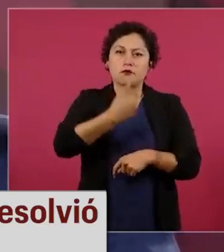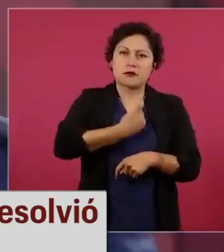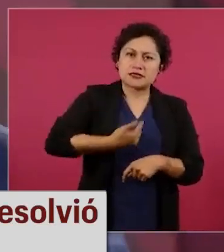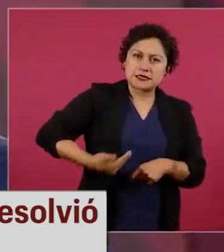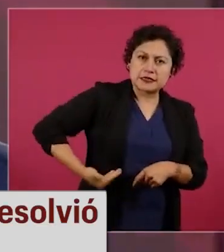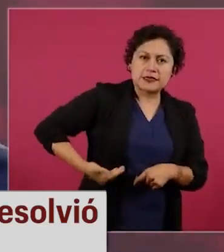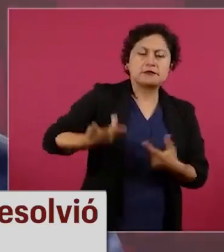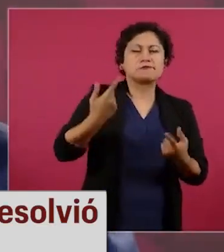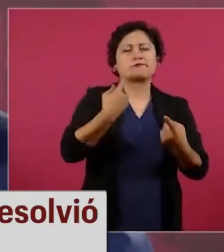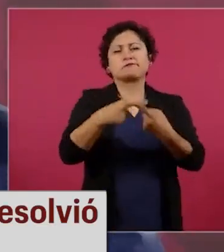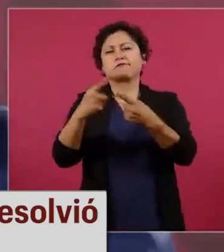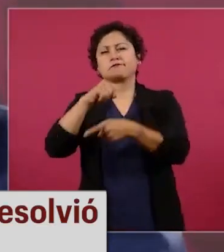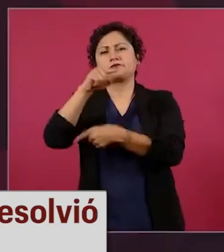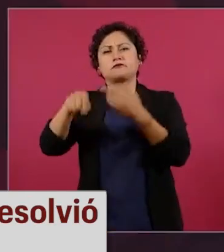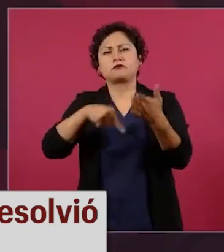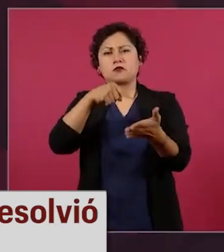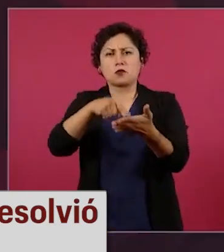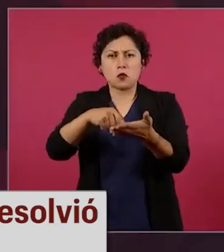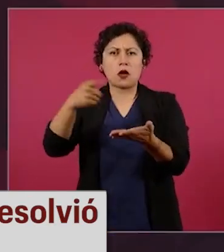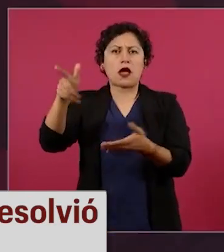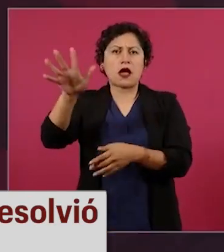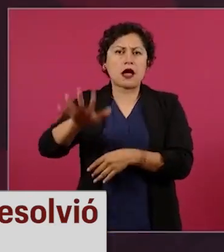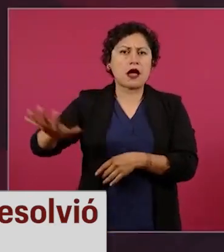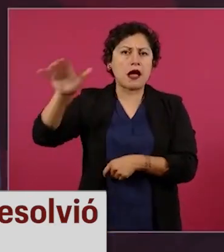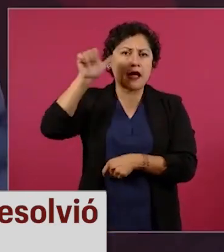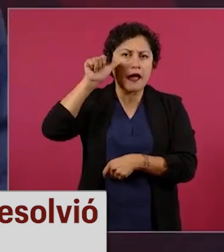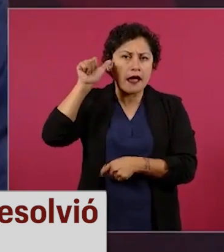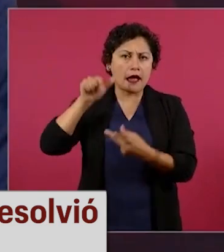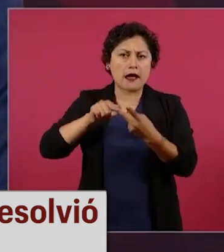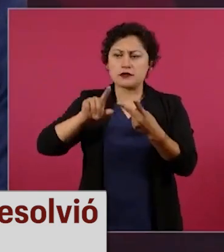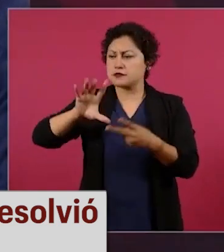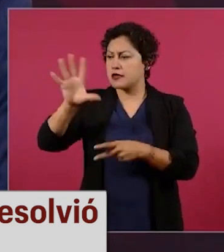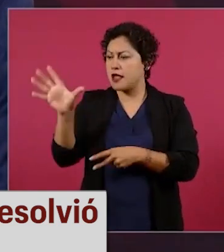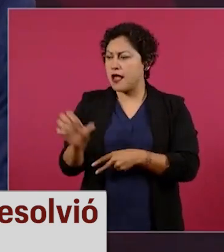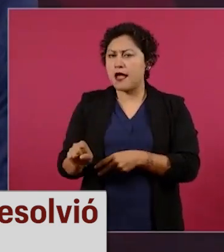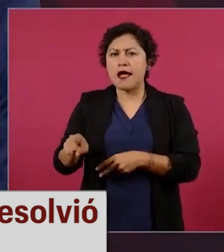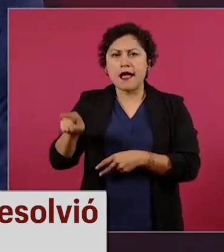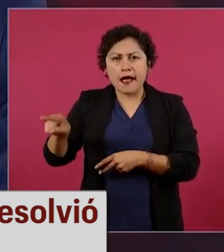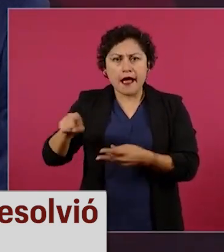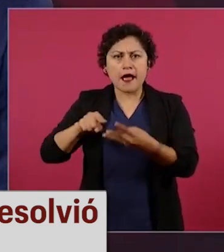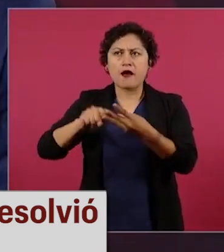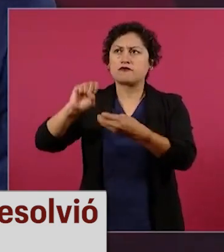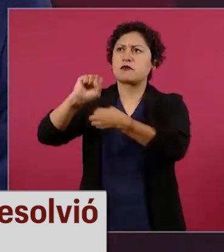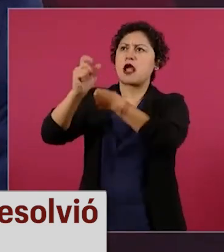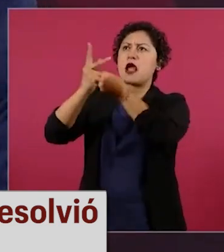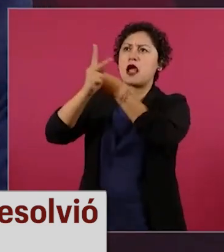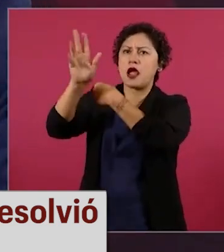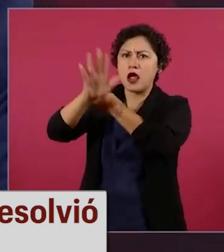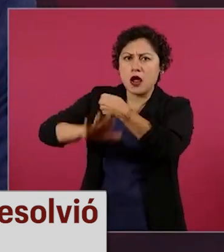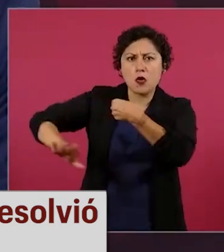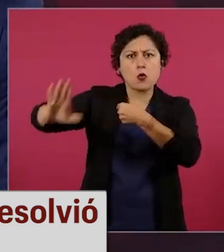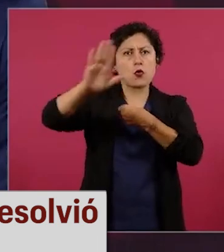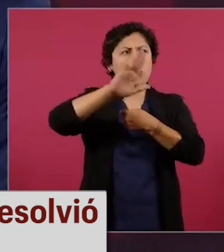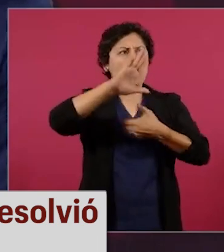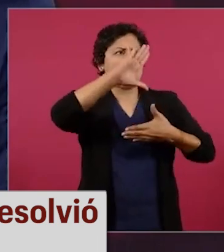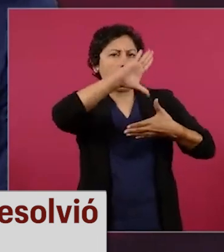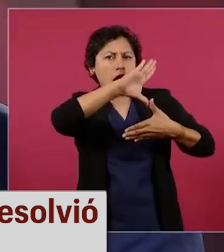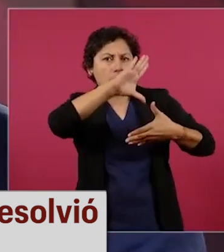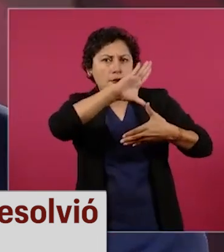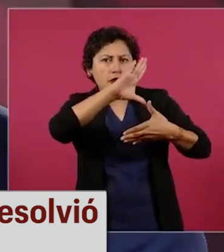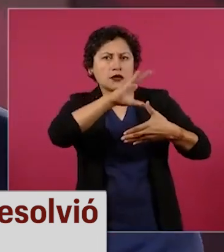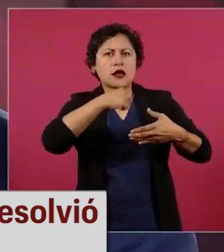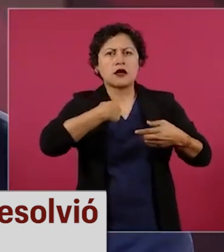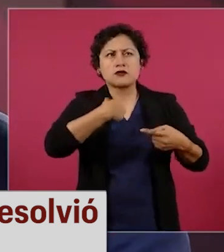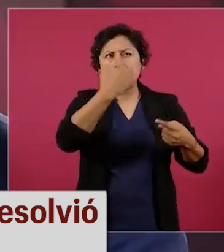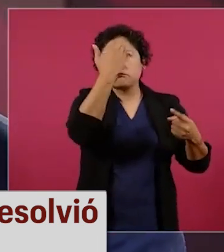turismo en México y en todo el Caribe, nosotros ya resolvimos este problema que cuando llegamos tenía preocupados a muchos hoteleros de Cancún y de toda la Ribera Maya